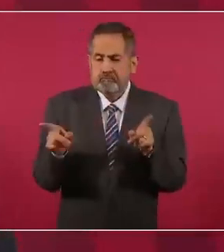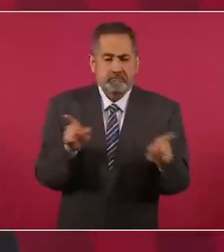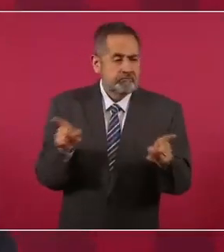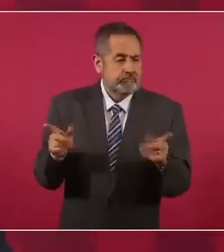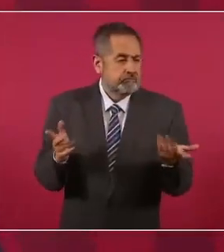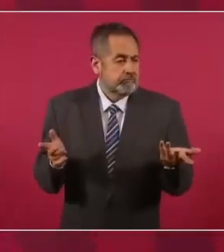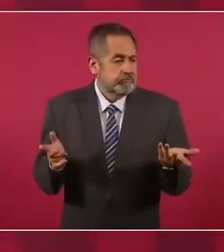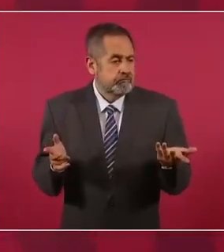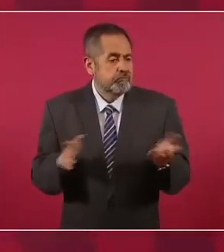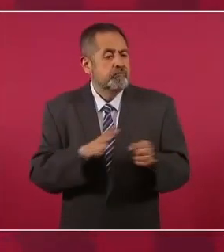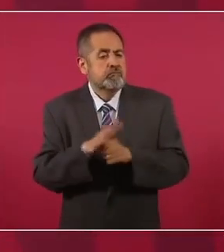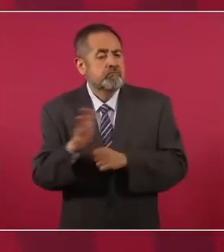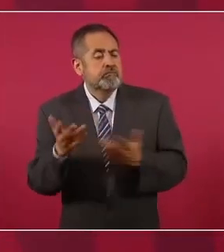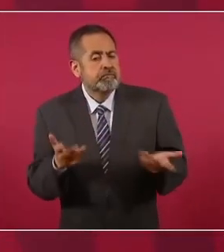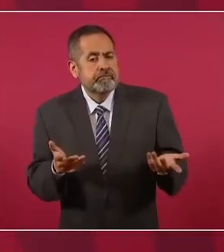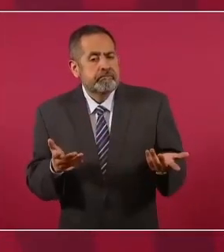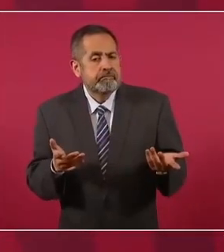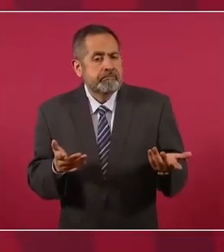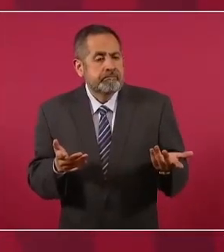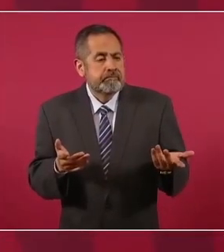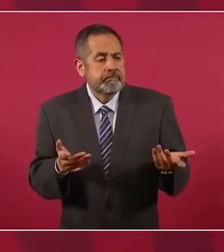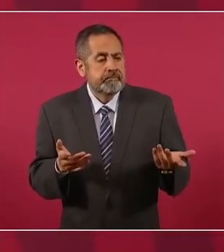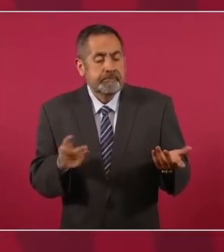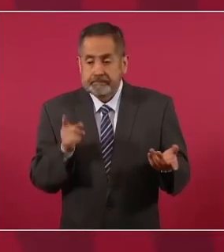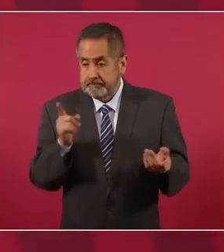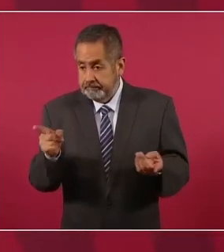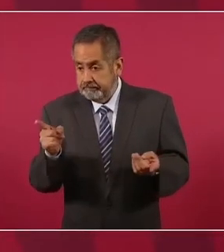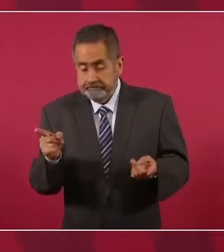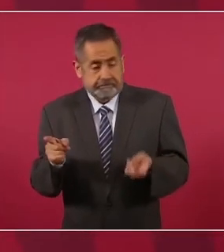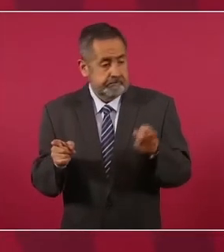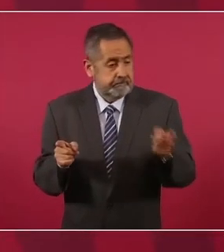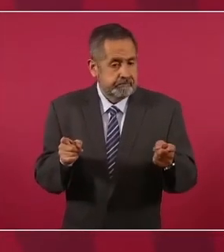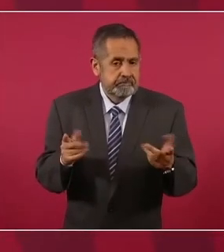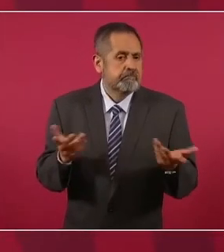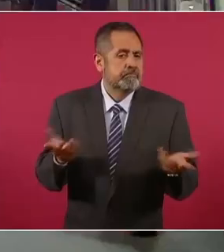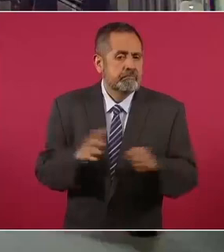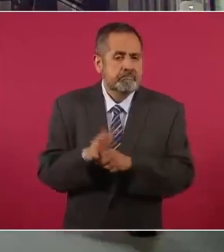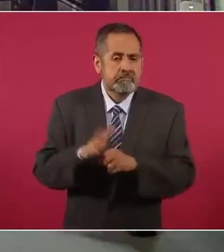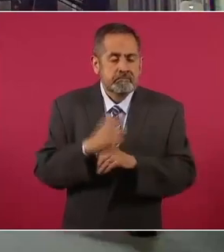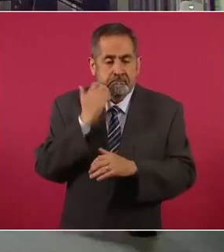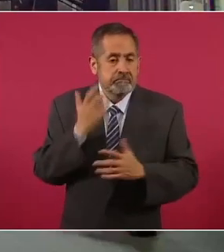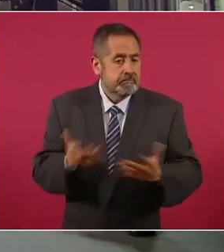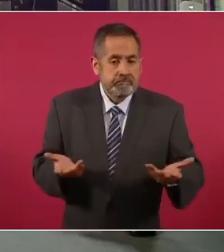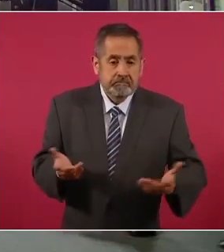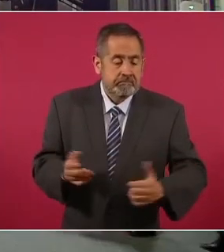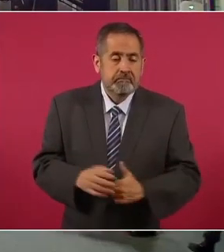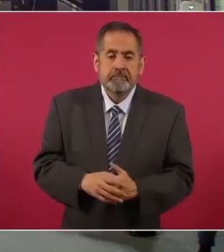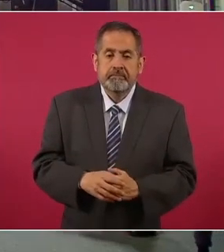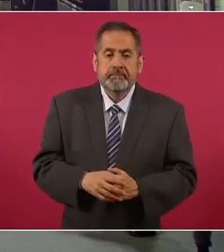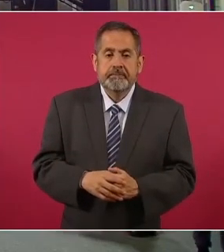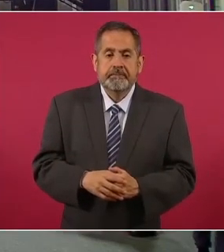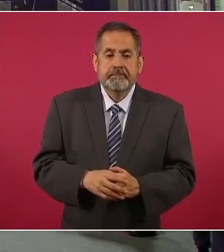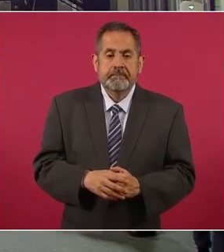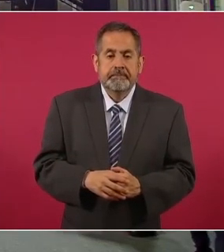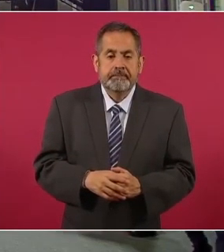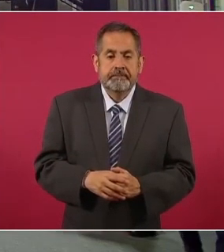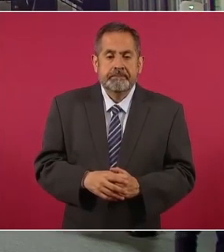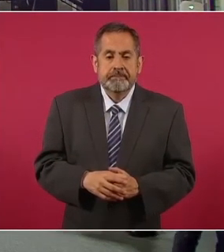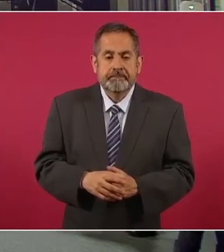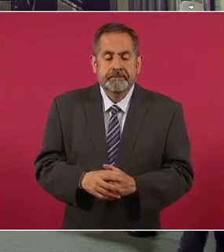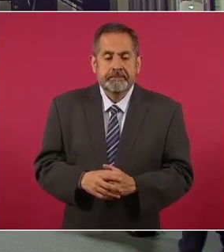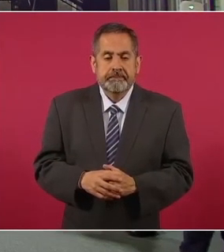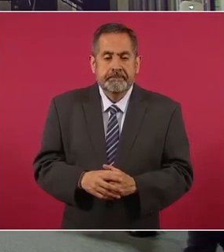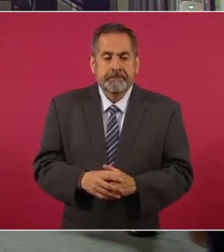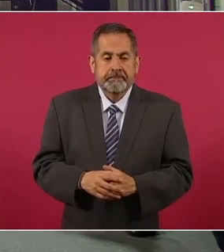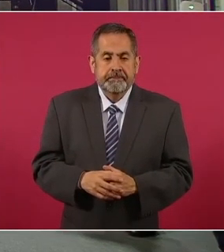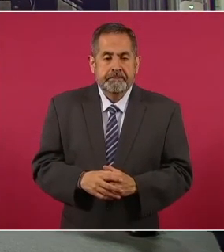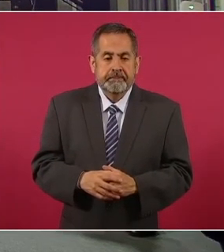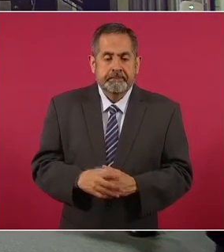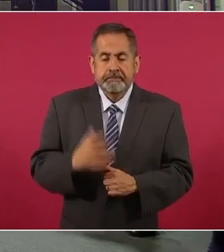espacio